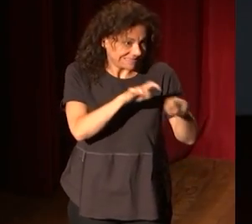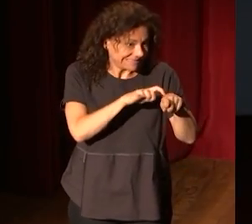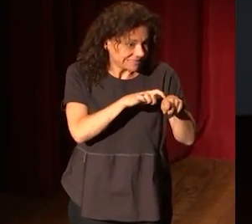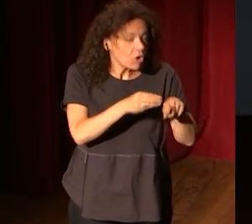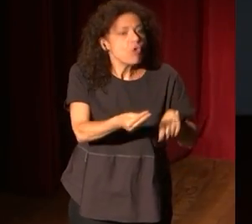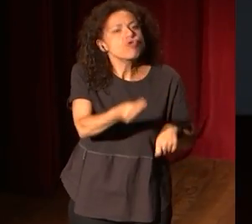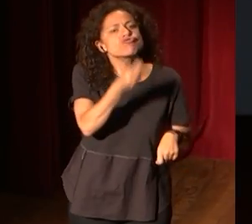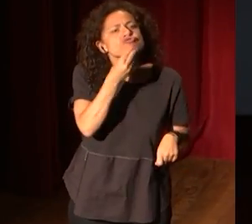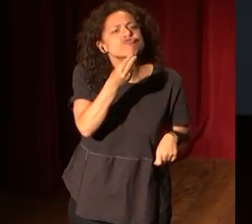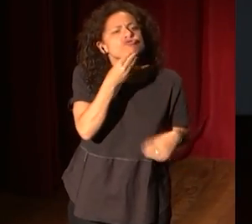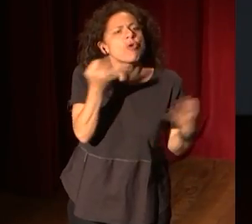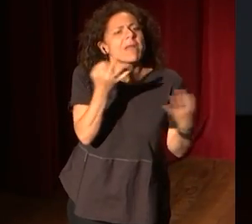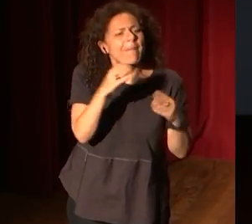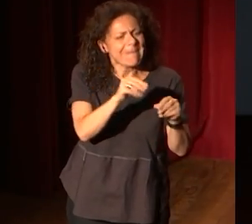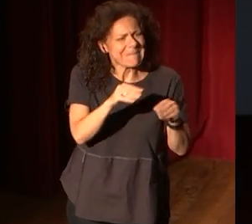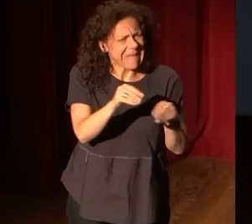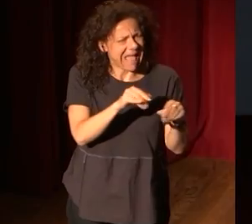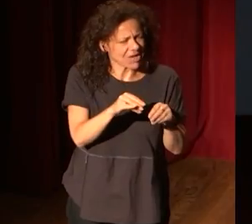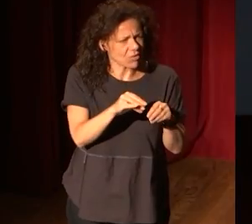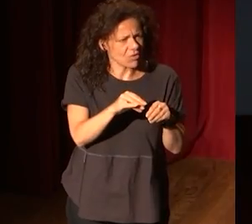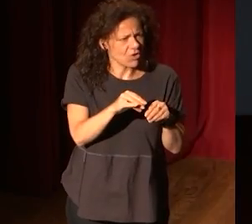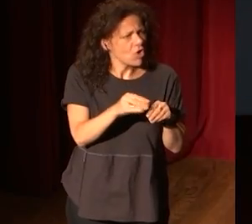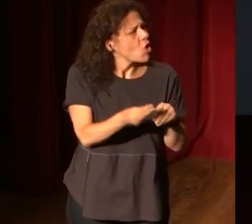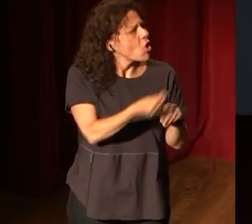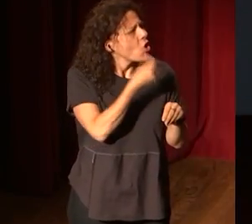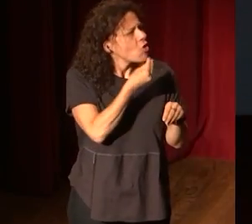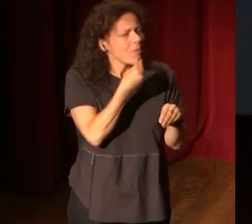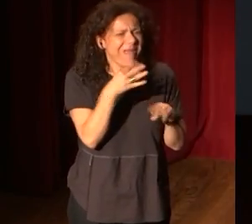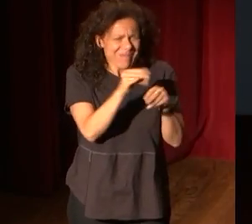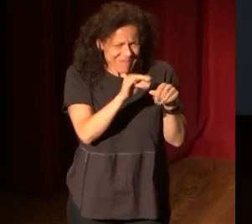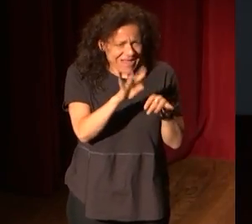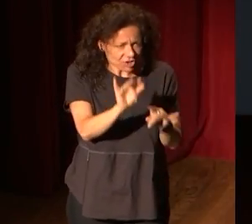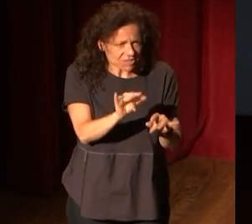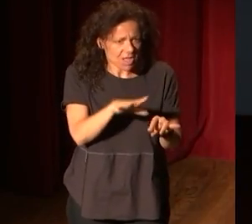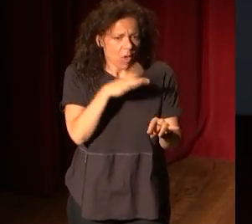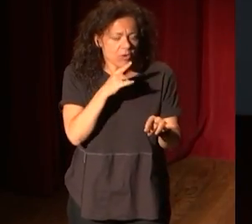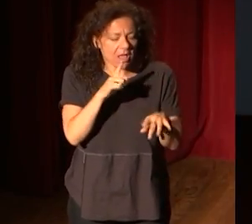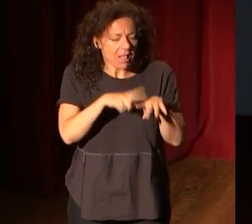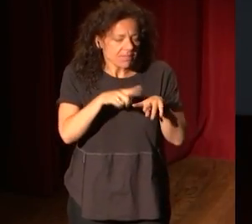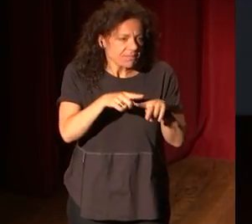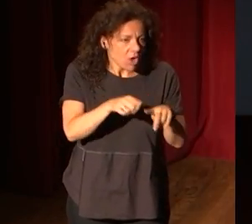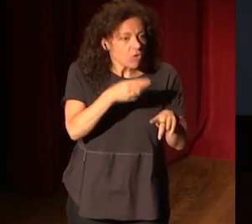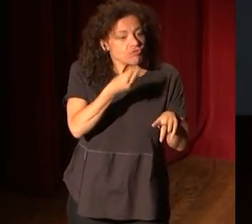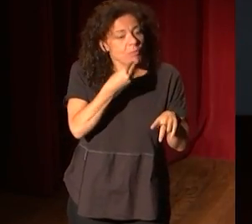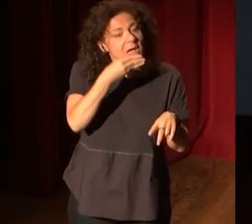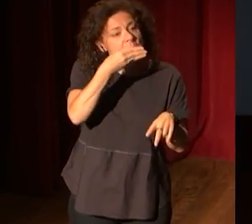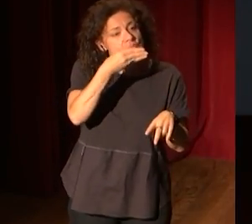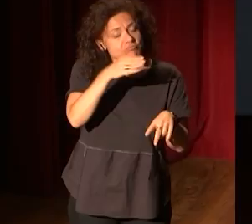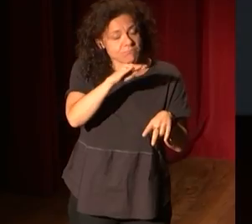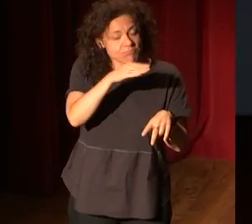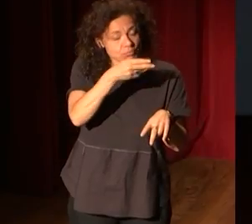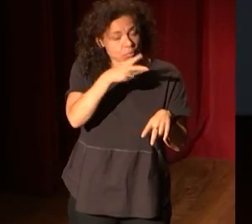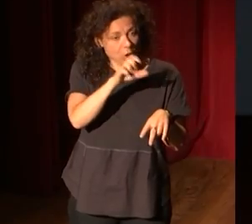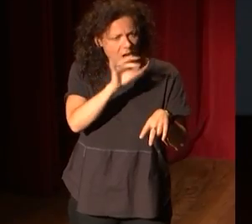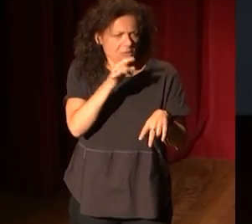comían barro. ¿Cómo? Que sí, y no comían barro, se comían el búcaro porque estaba perfumado y Velázquez lo pinta. Es